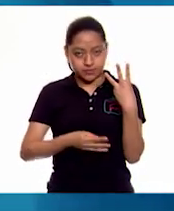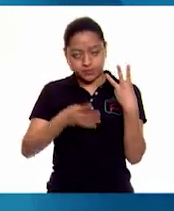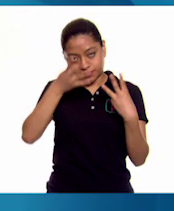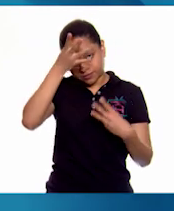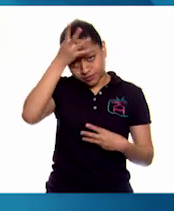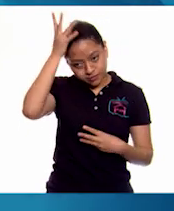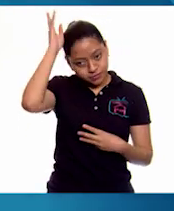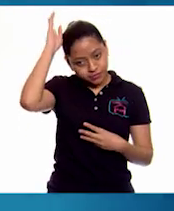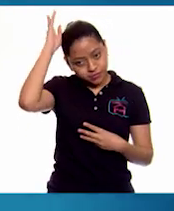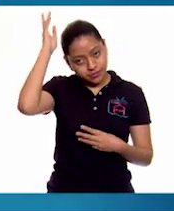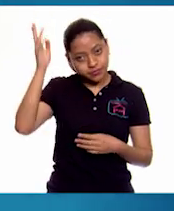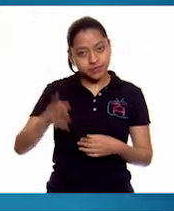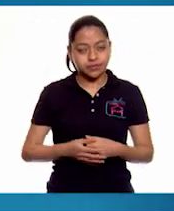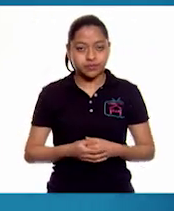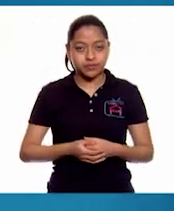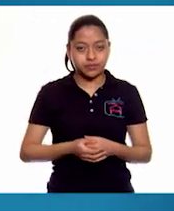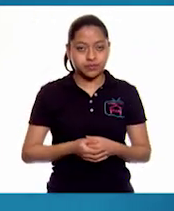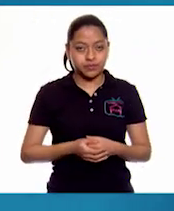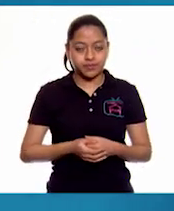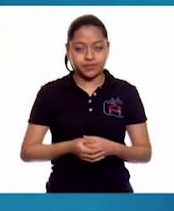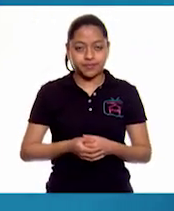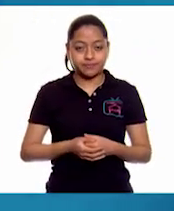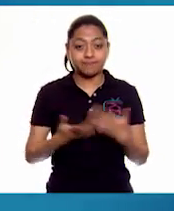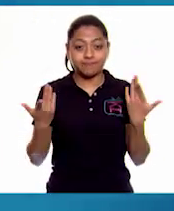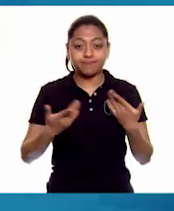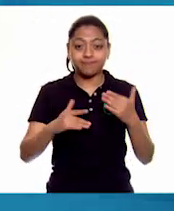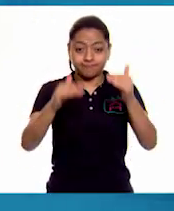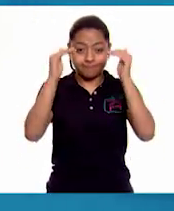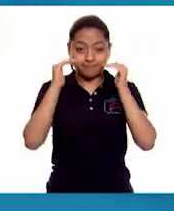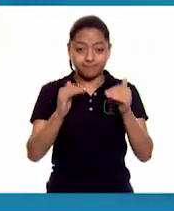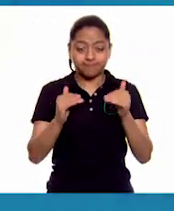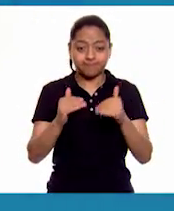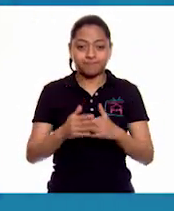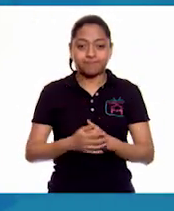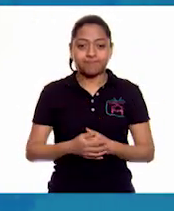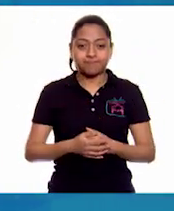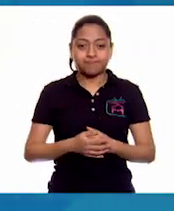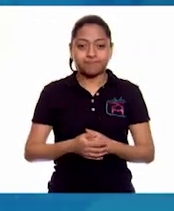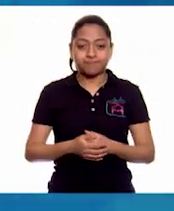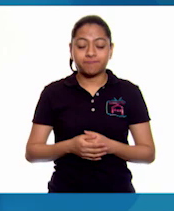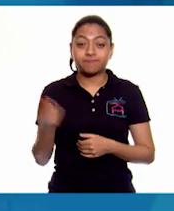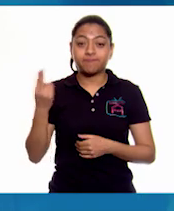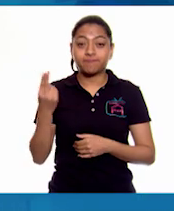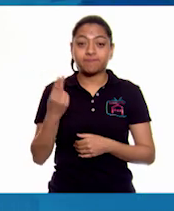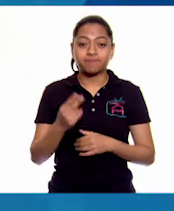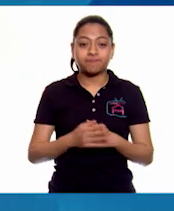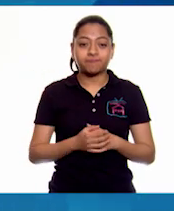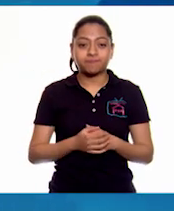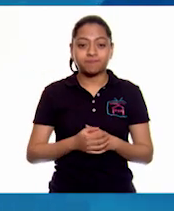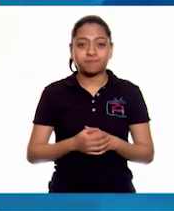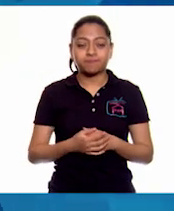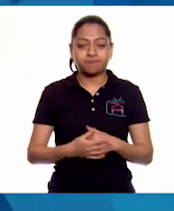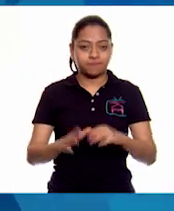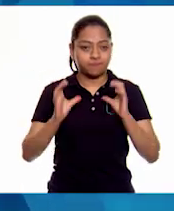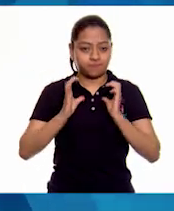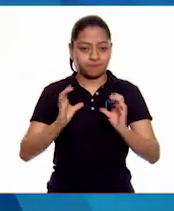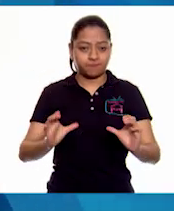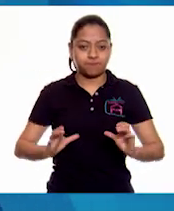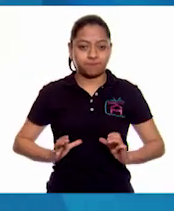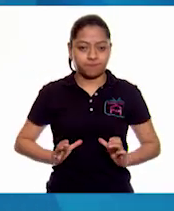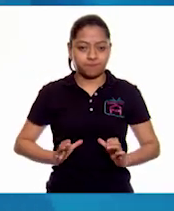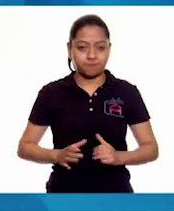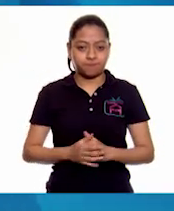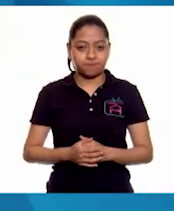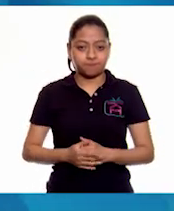hacer la cresta. Luego tenemos por aquí que necesitamos su cuerpo, miren,